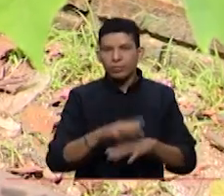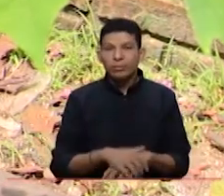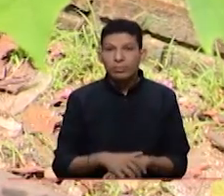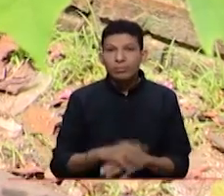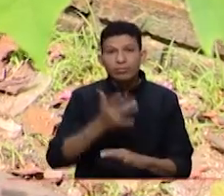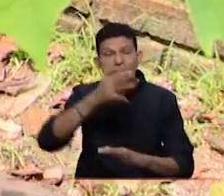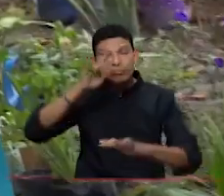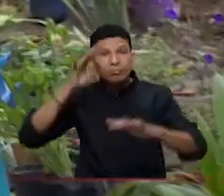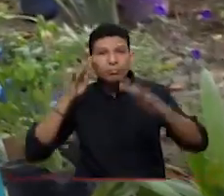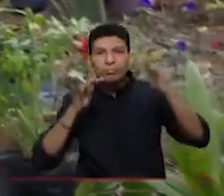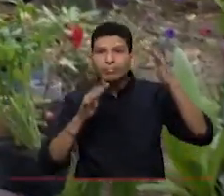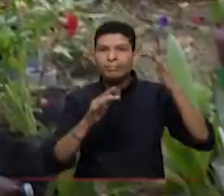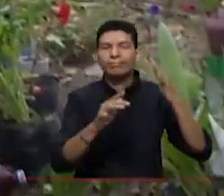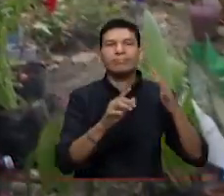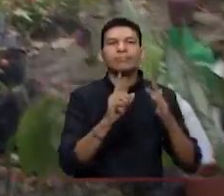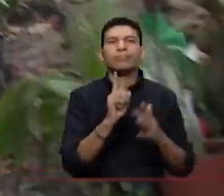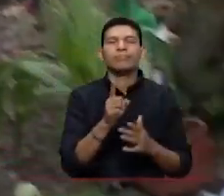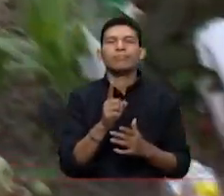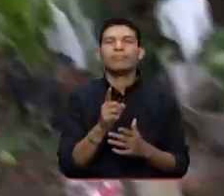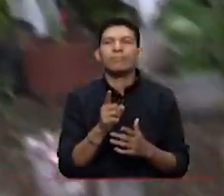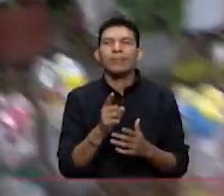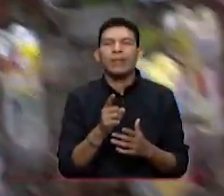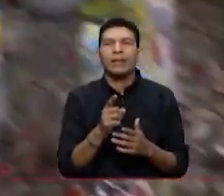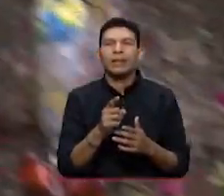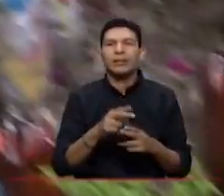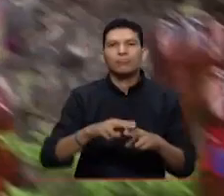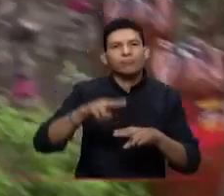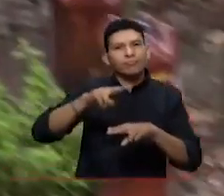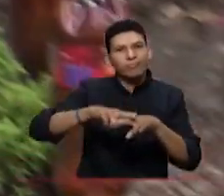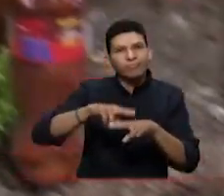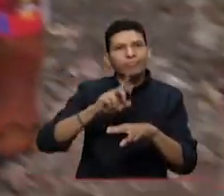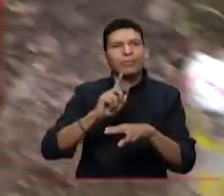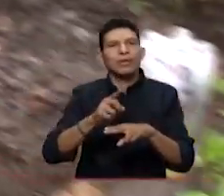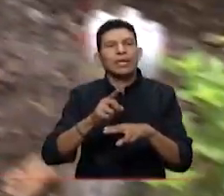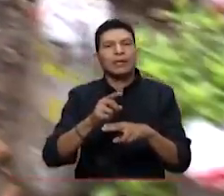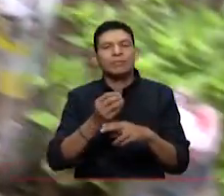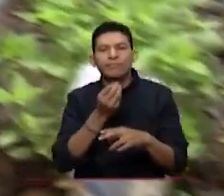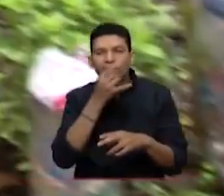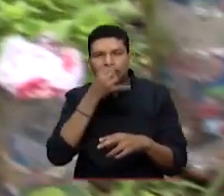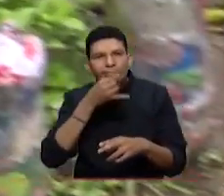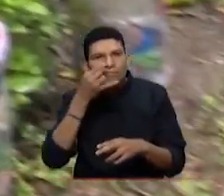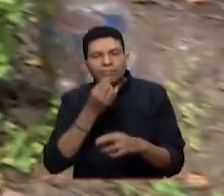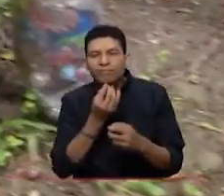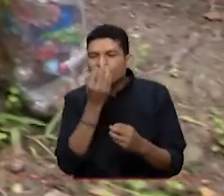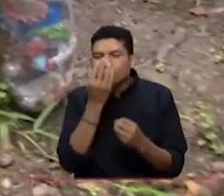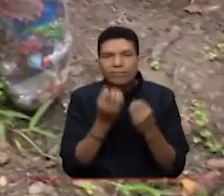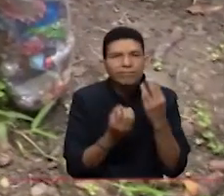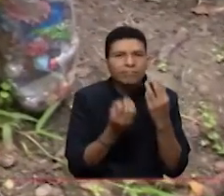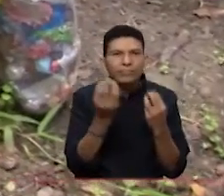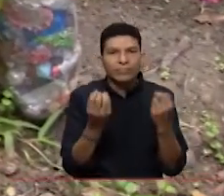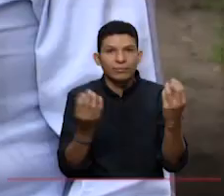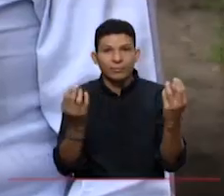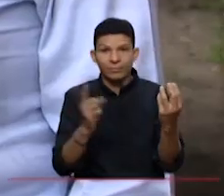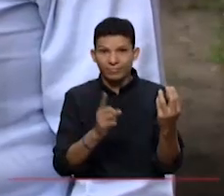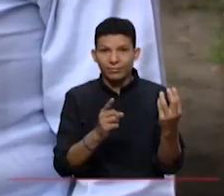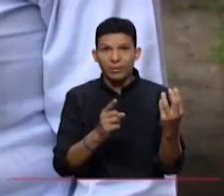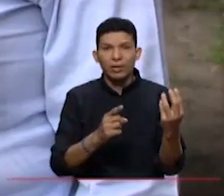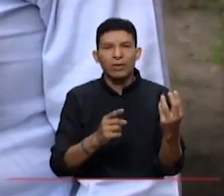árboles nativos, las ornamentales, las plantas aromáticas y que